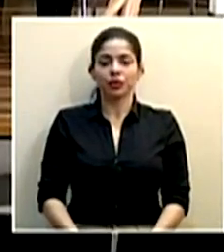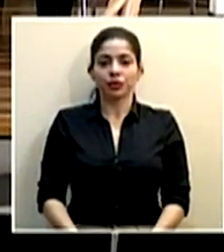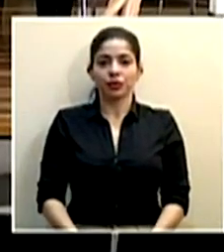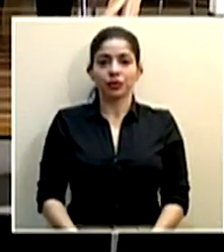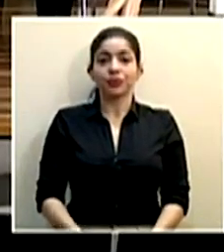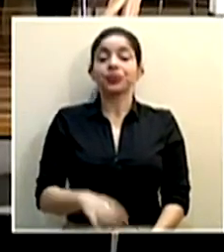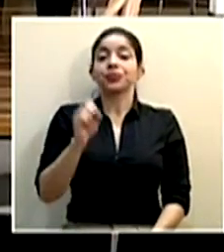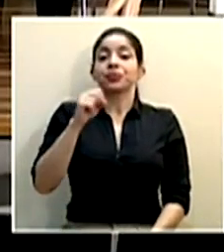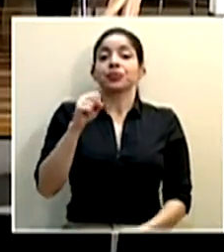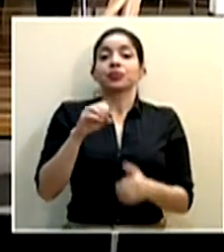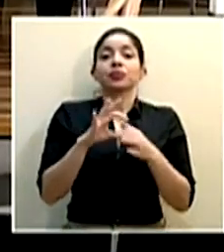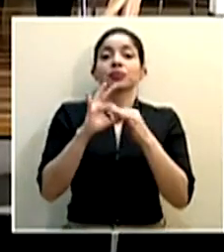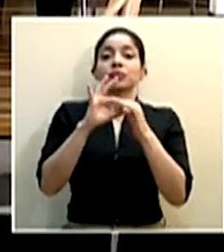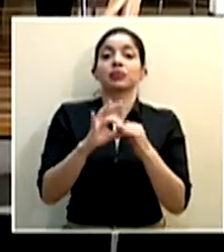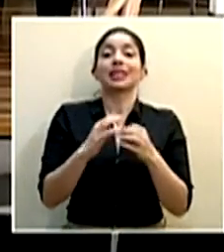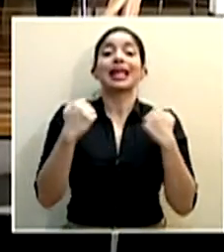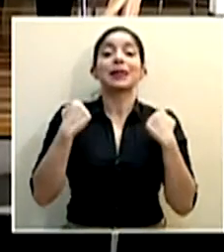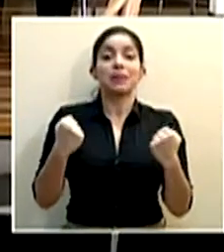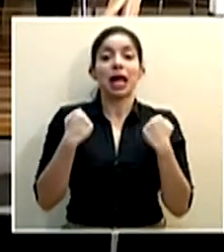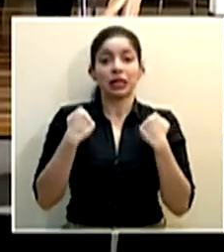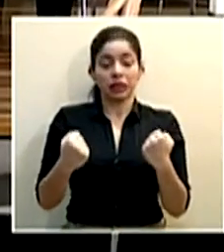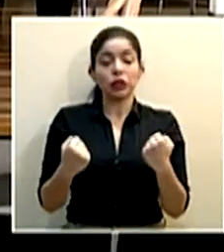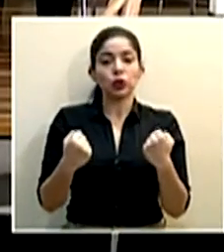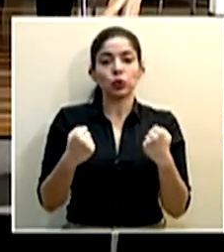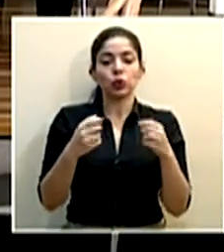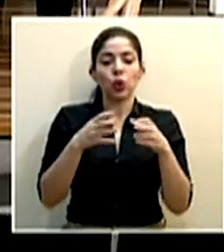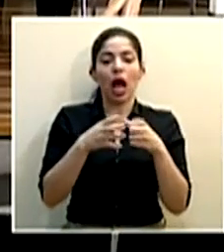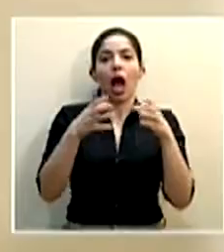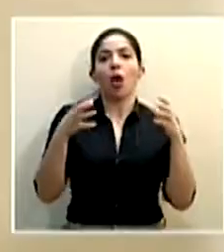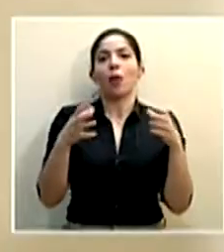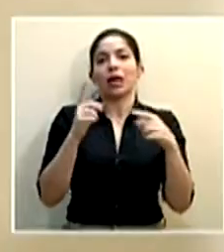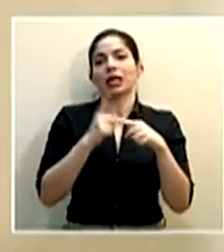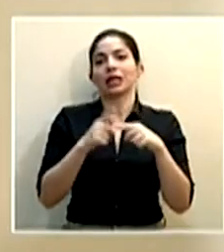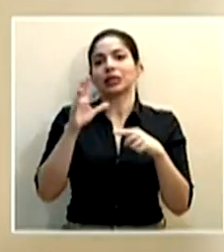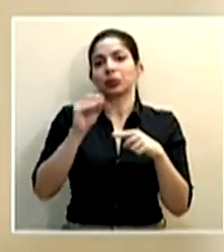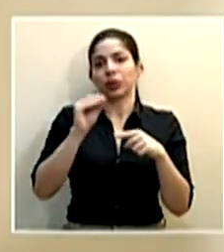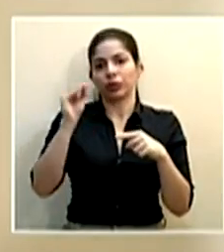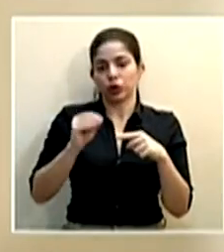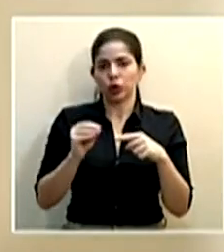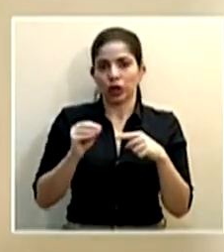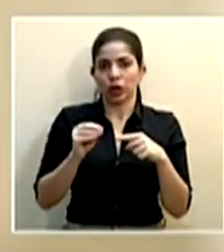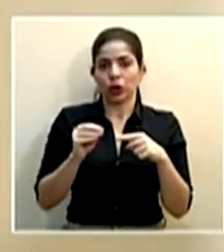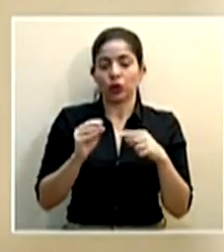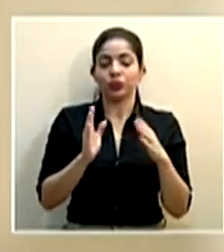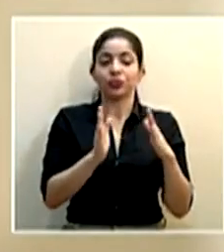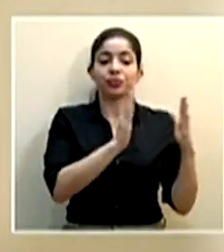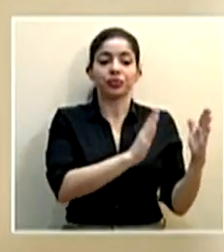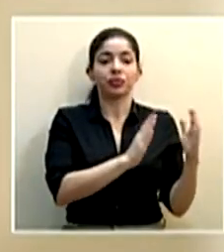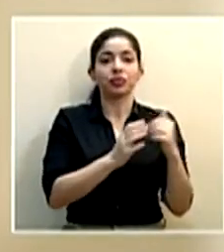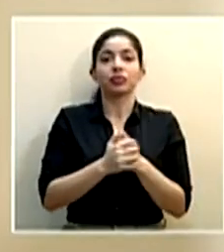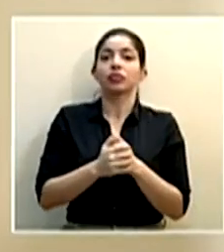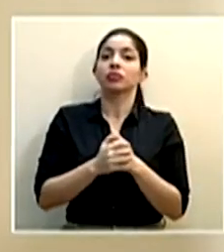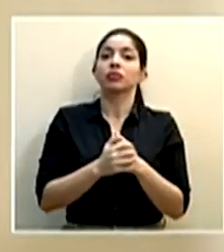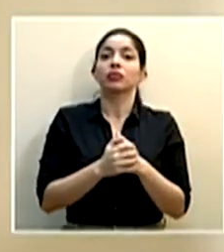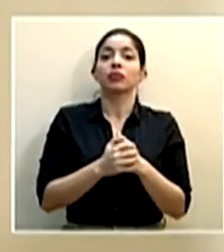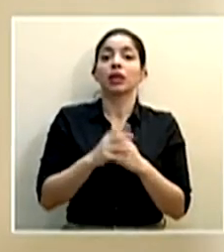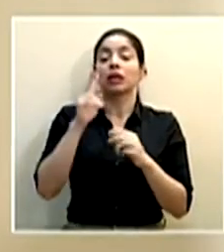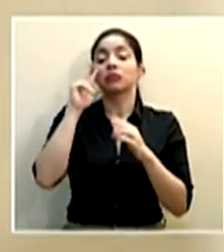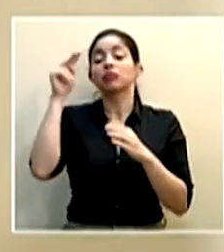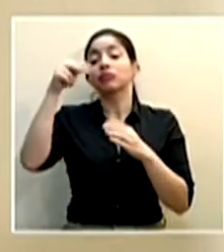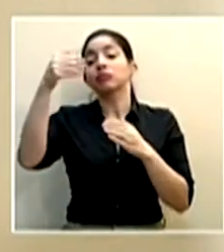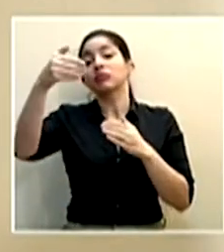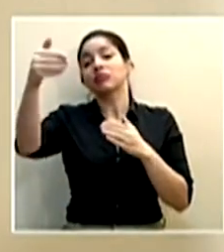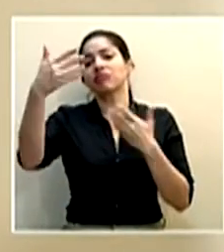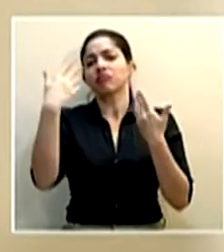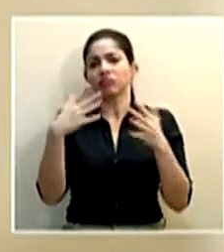Sí, con respecto a los gimnasios, estaría aumentando el aforo a 50%. Con respecto a las proyecciones, ya lo hemos